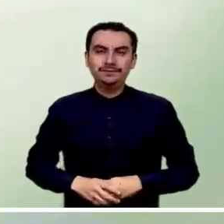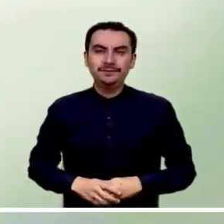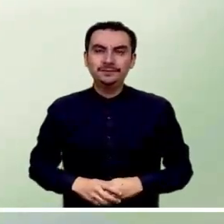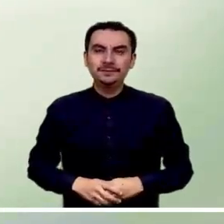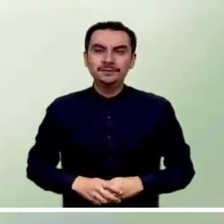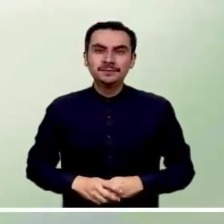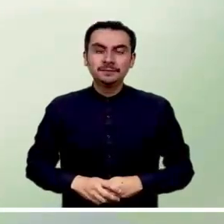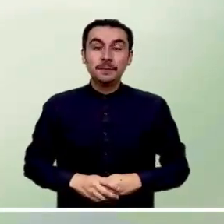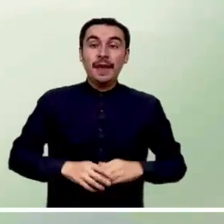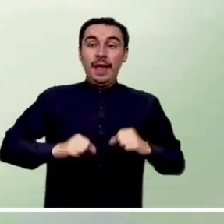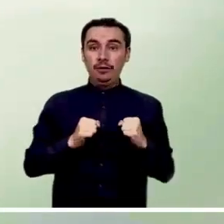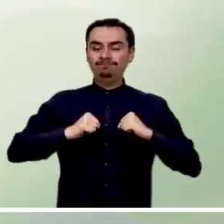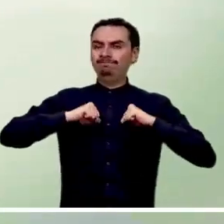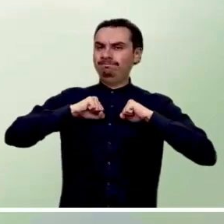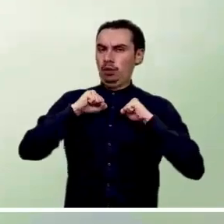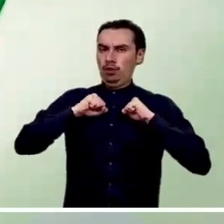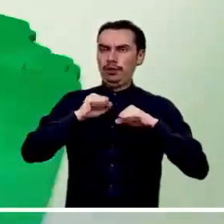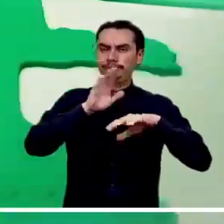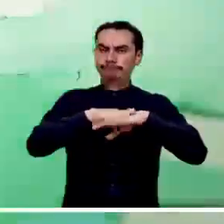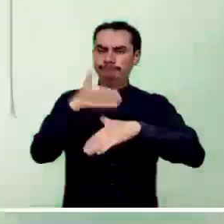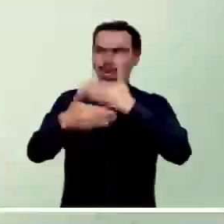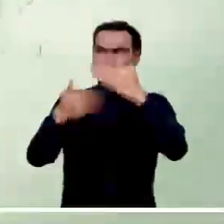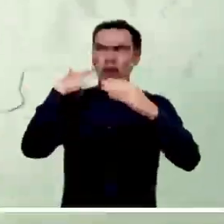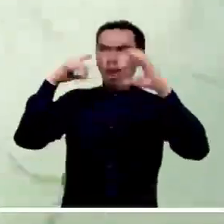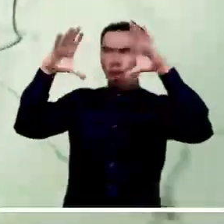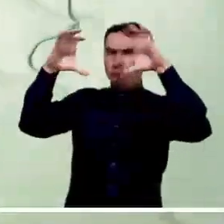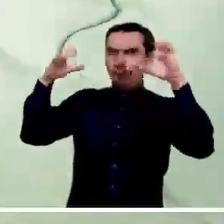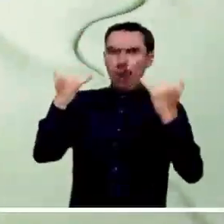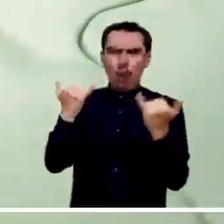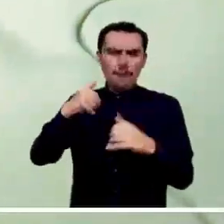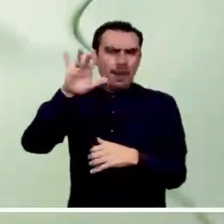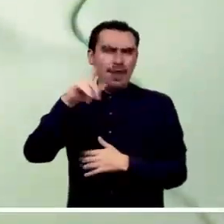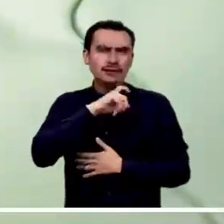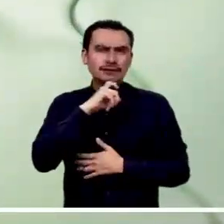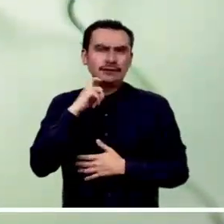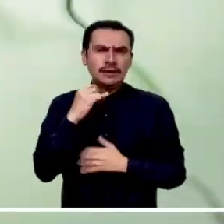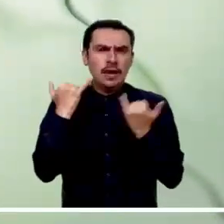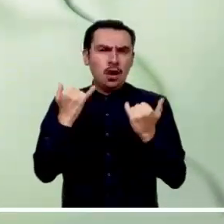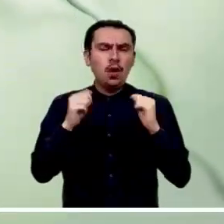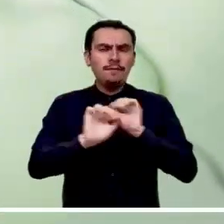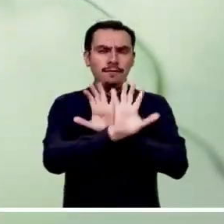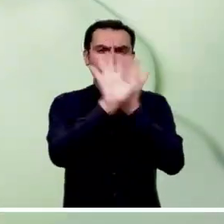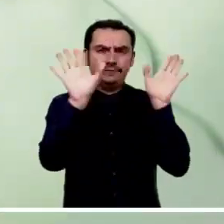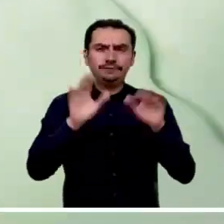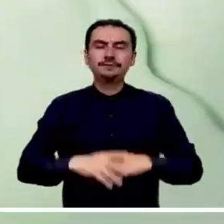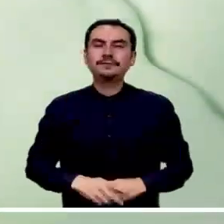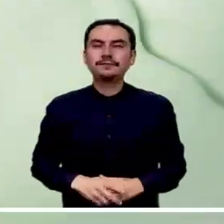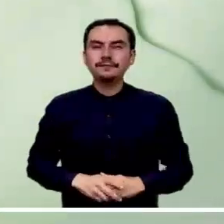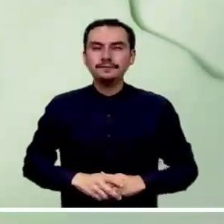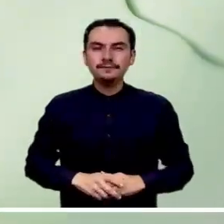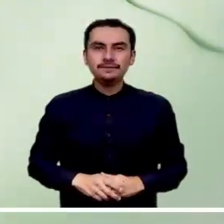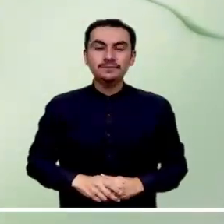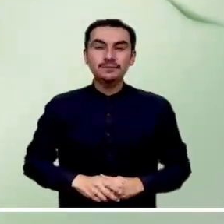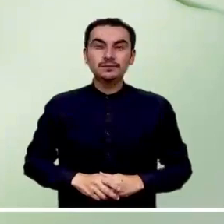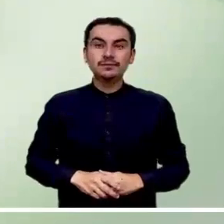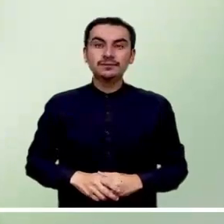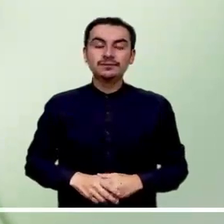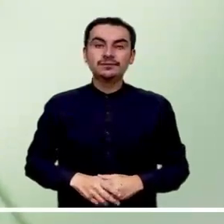Guaynilla. Bogotá, por su parte, podría registrarlo mañana sin lluvias y con un cielo parcialmente nublado.